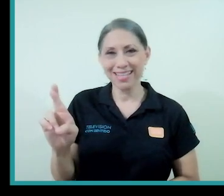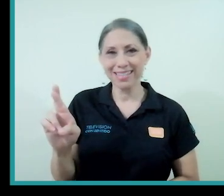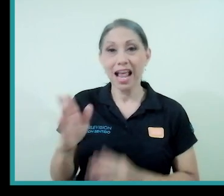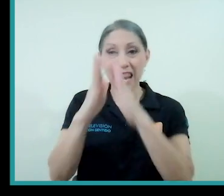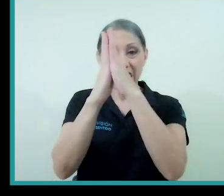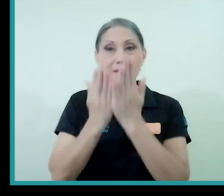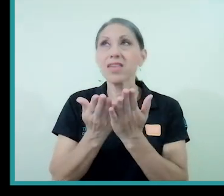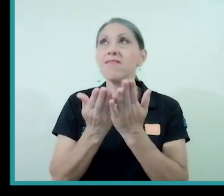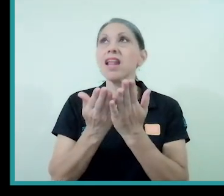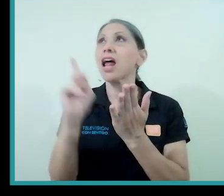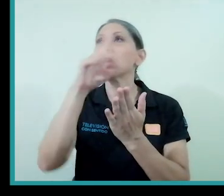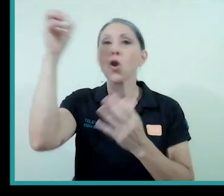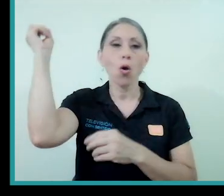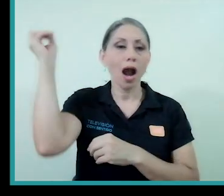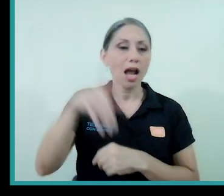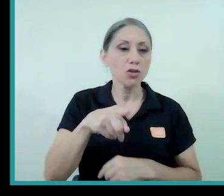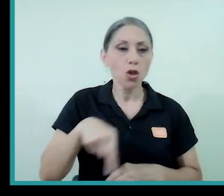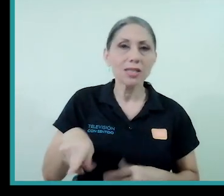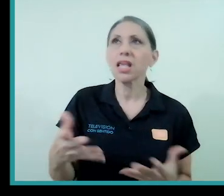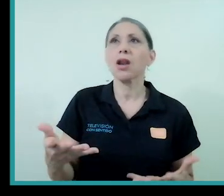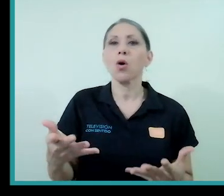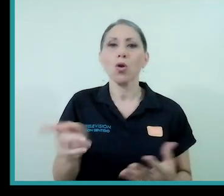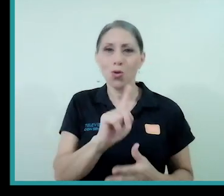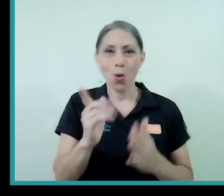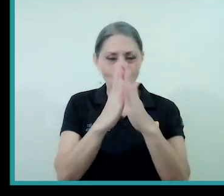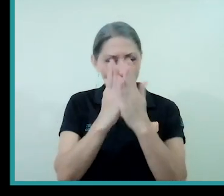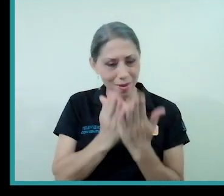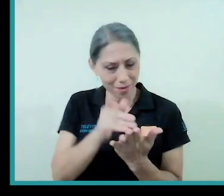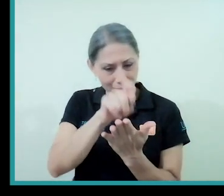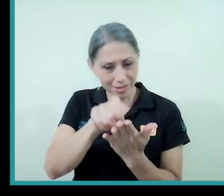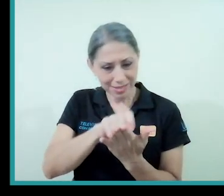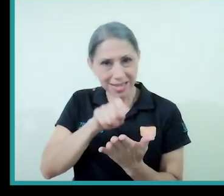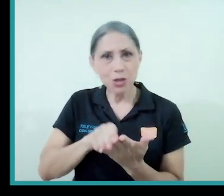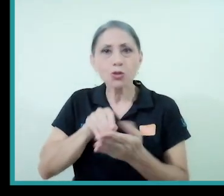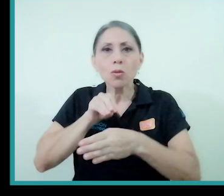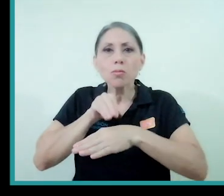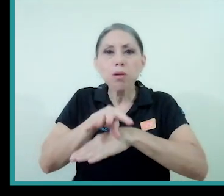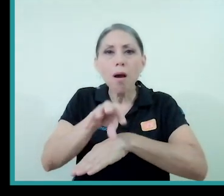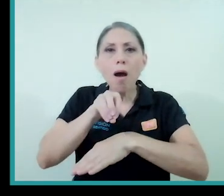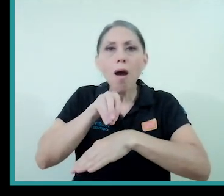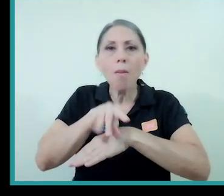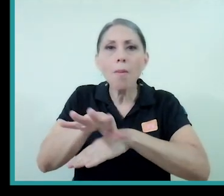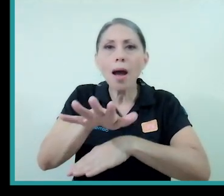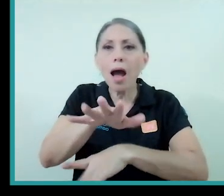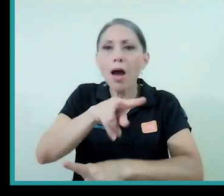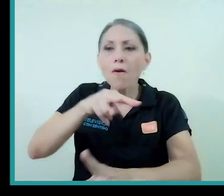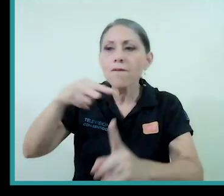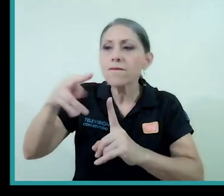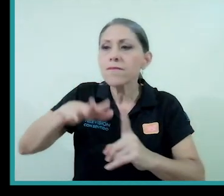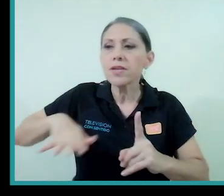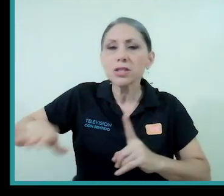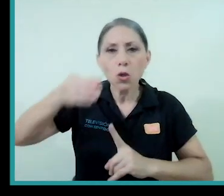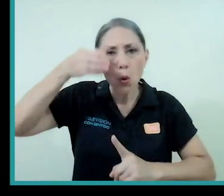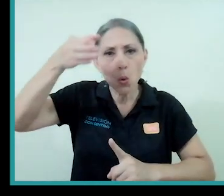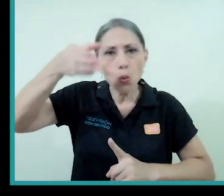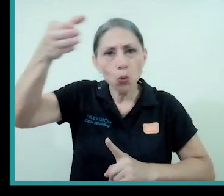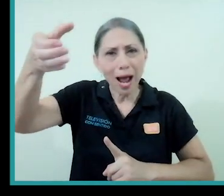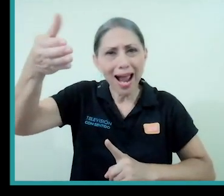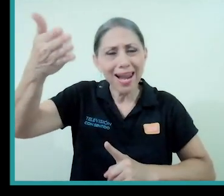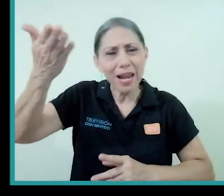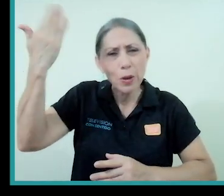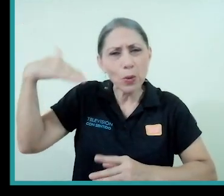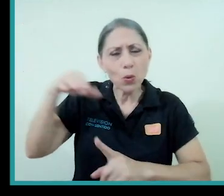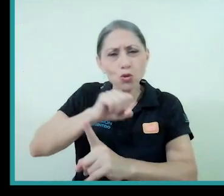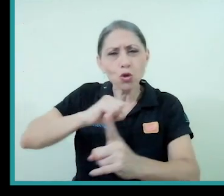permeada por la visión cultural de una sociedad agraria y por supuesto